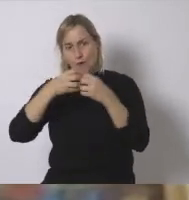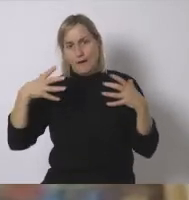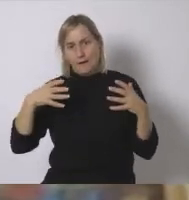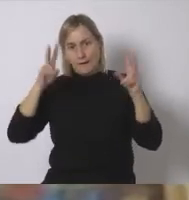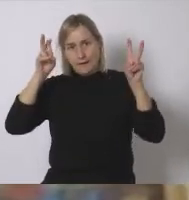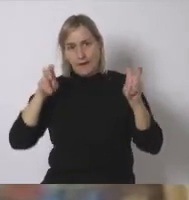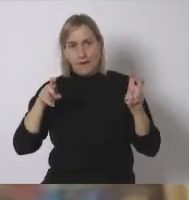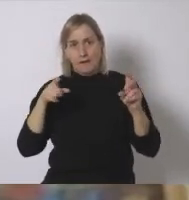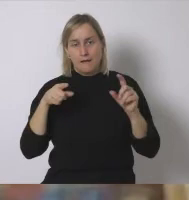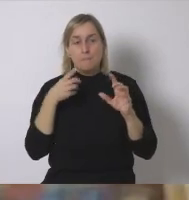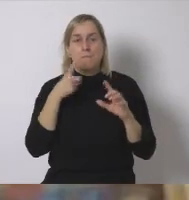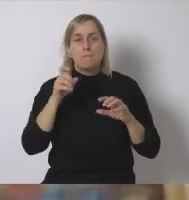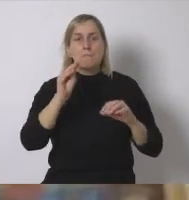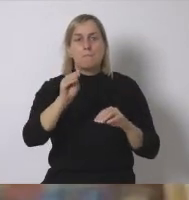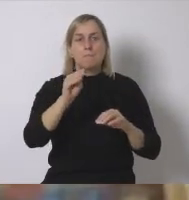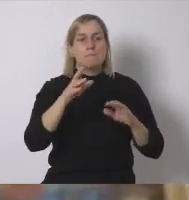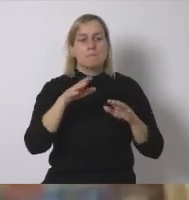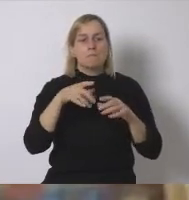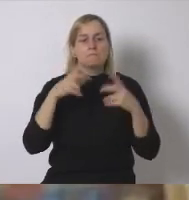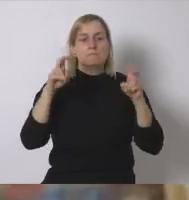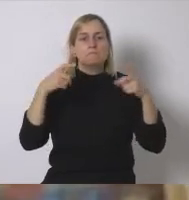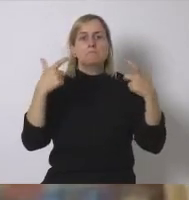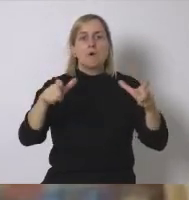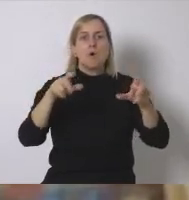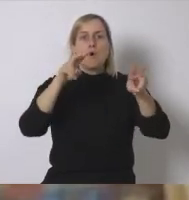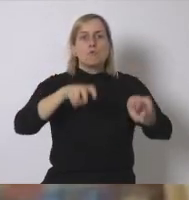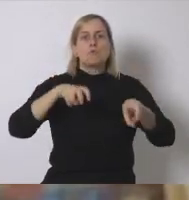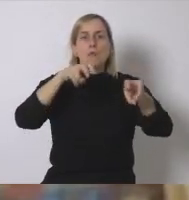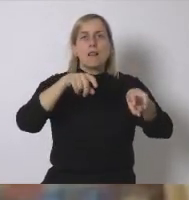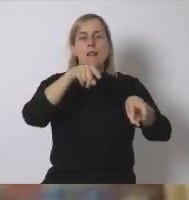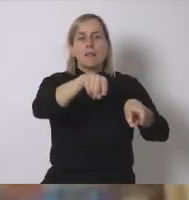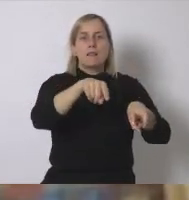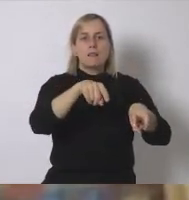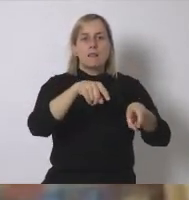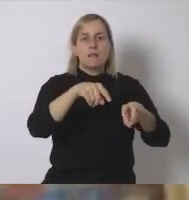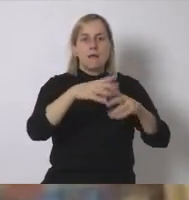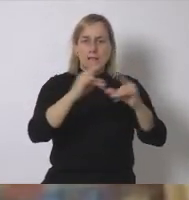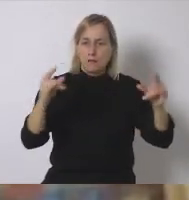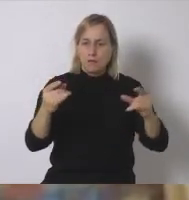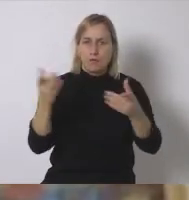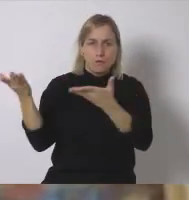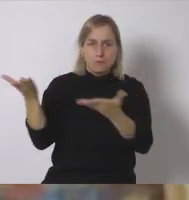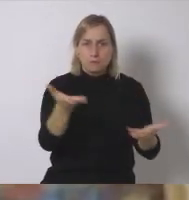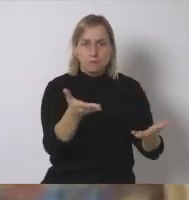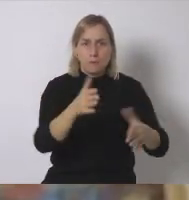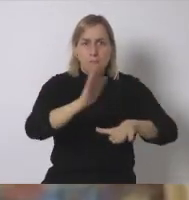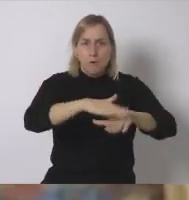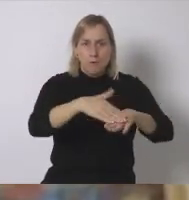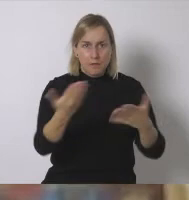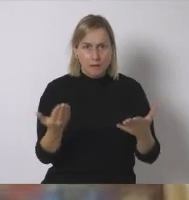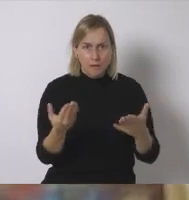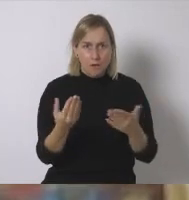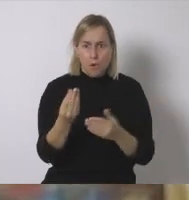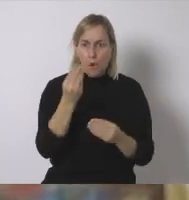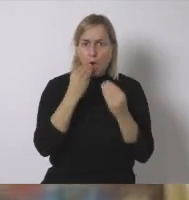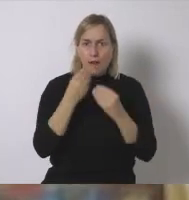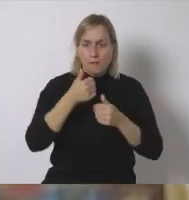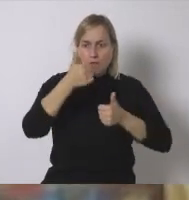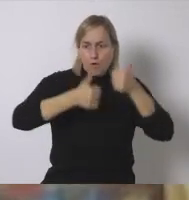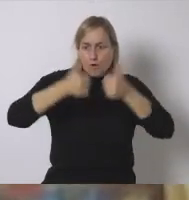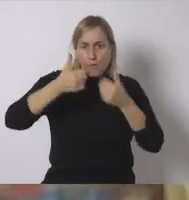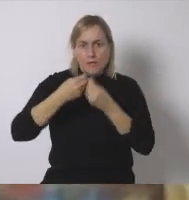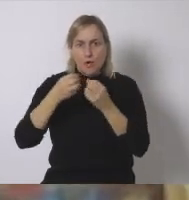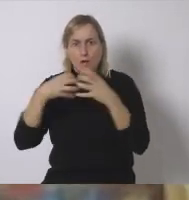¿para qué está el medio rural poniendo su territorio? ¿por qué estamos haciendo competir la alimentación con la energía?